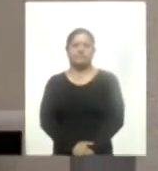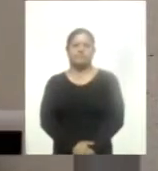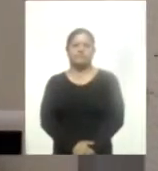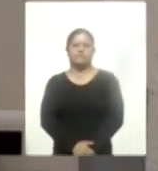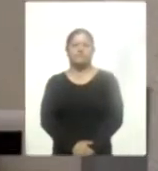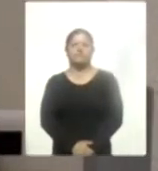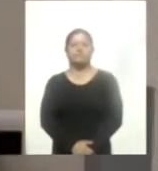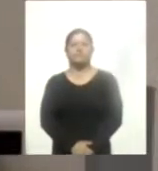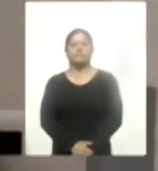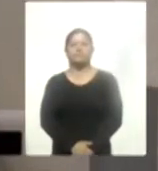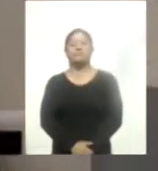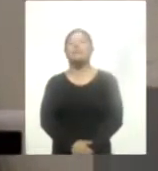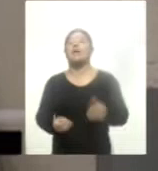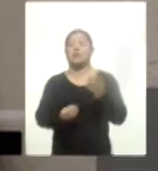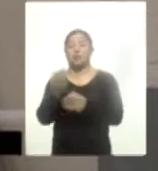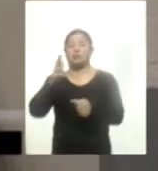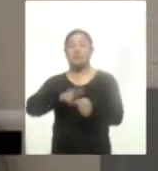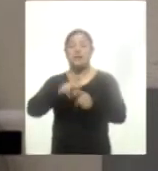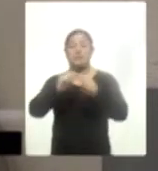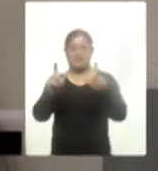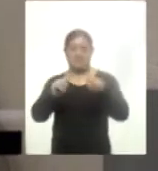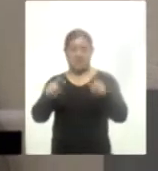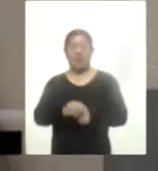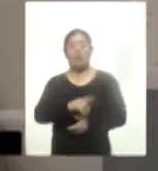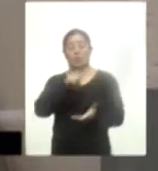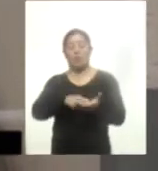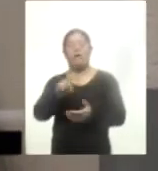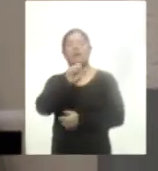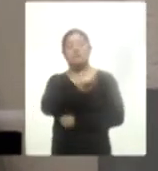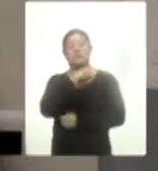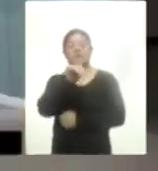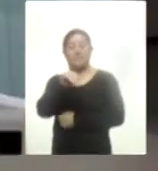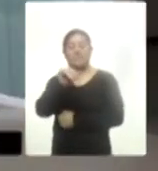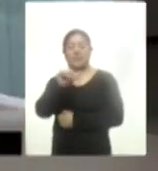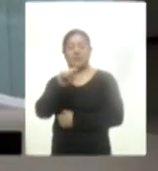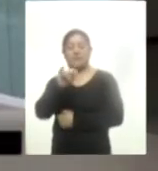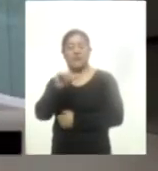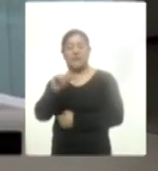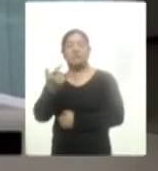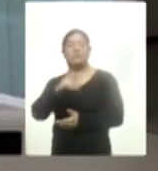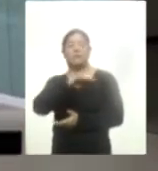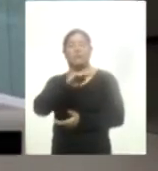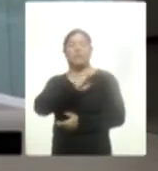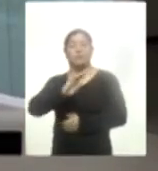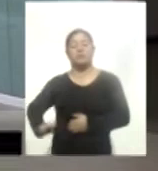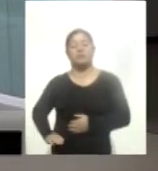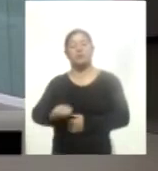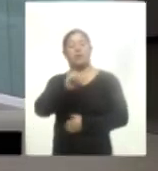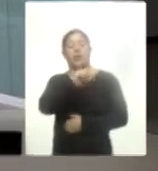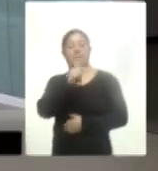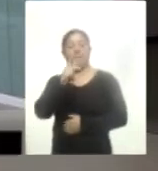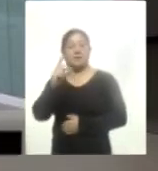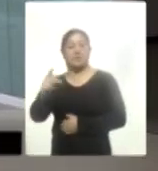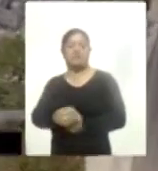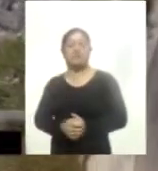Cabe señalar que el nuevo Hospital General de Tlaxcala, ubicado en San Matías, Tepetomatitlán, municipio de Apetatitlán, permitirá conectar